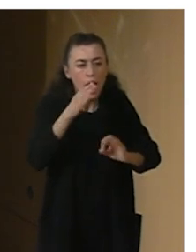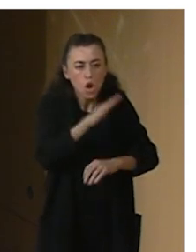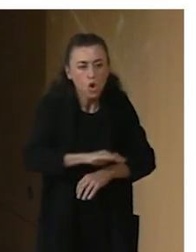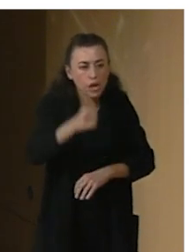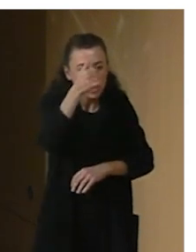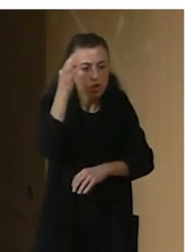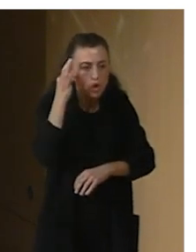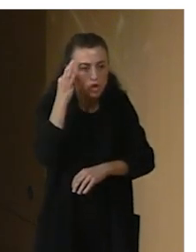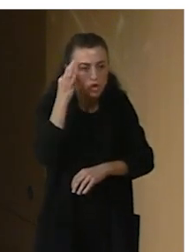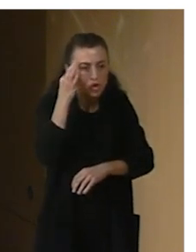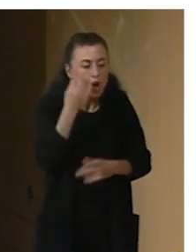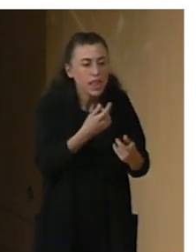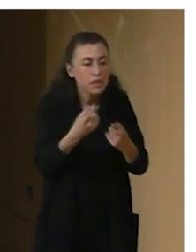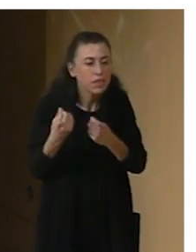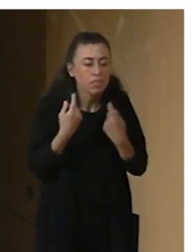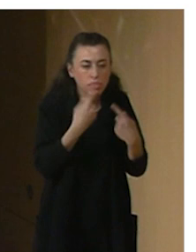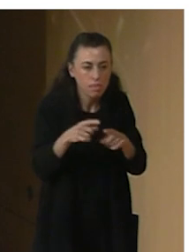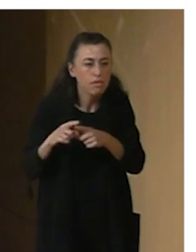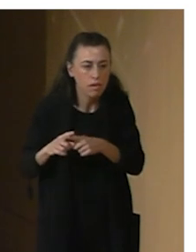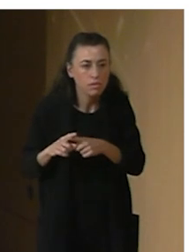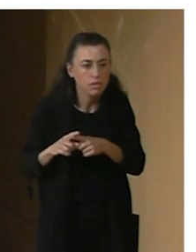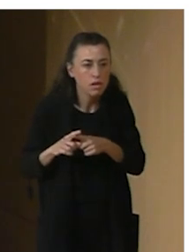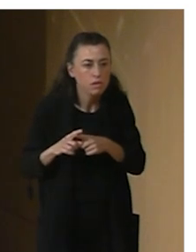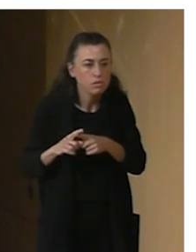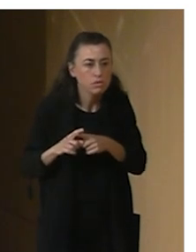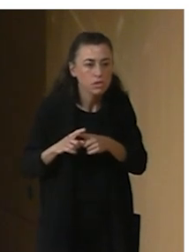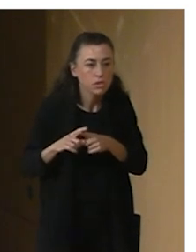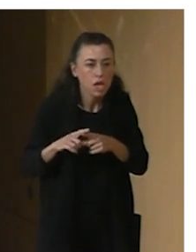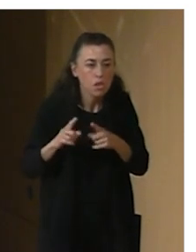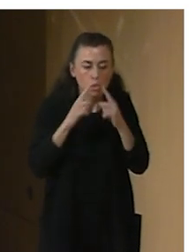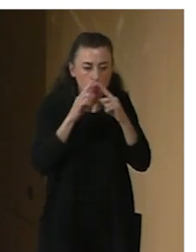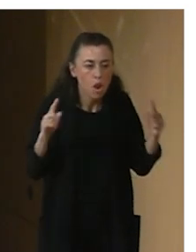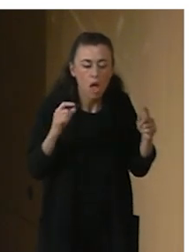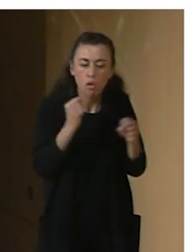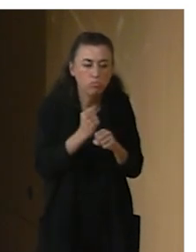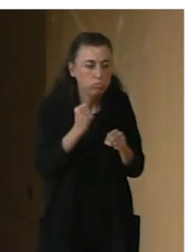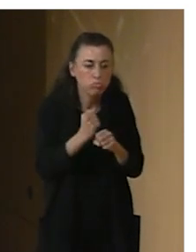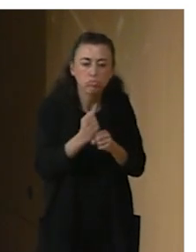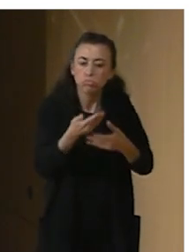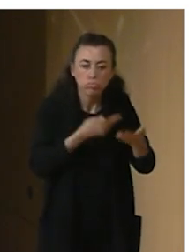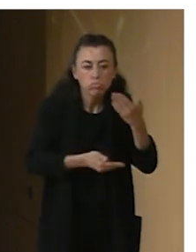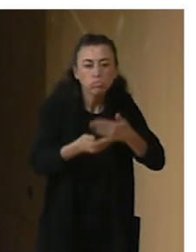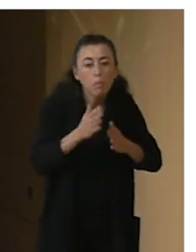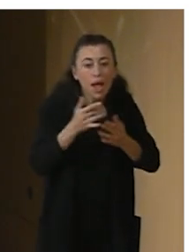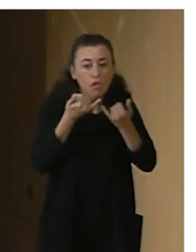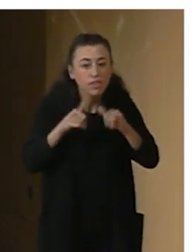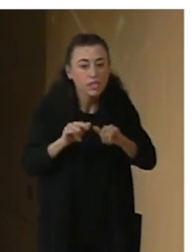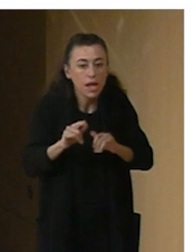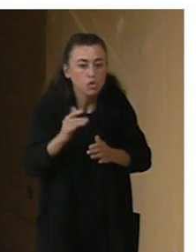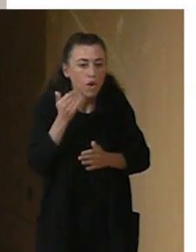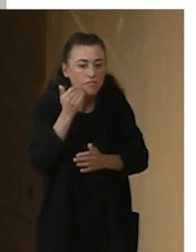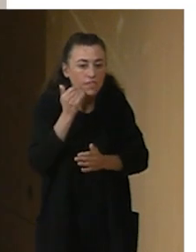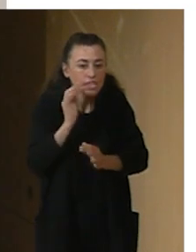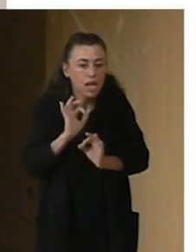diferentes necesidades con los que trabajan durante todo el año, aunque el festival se celebra durante unas fechas muy